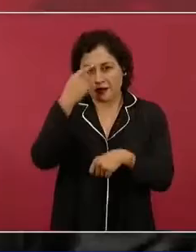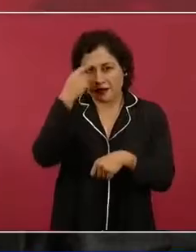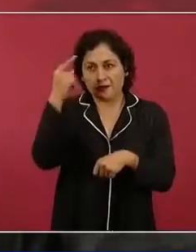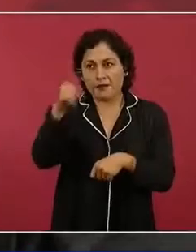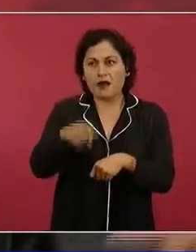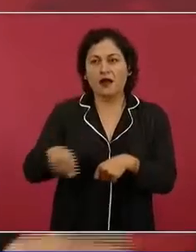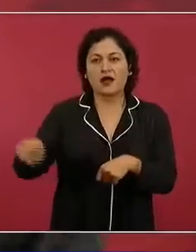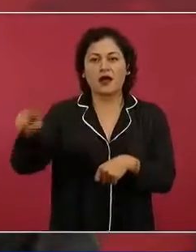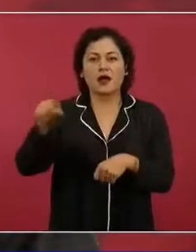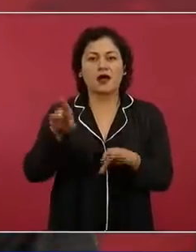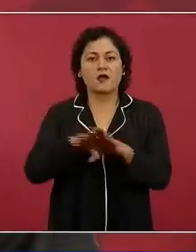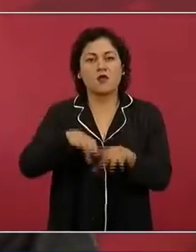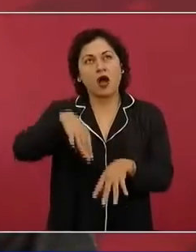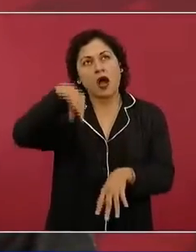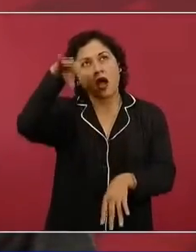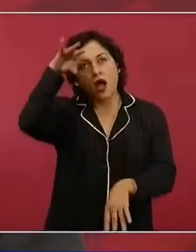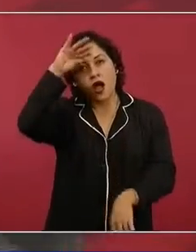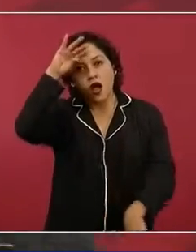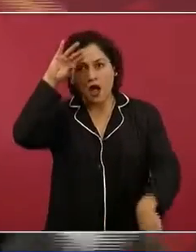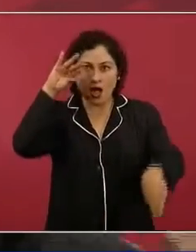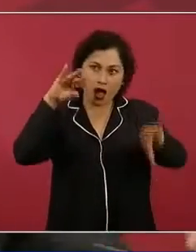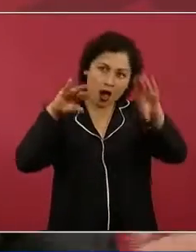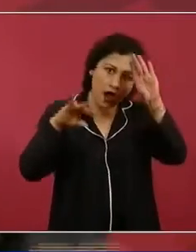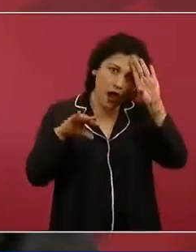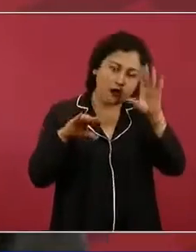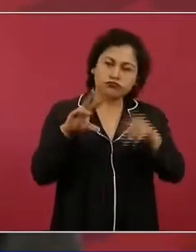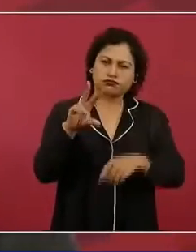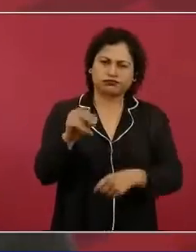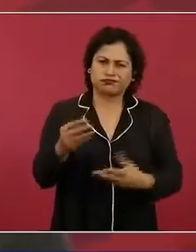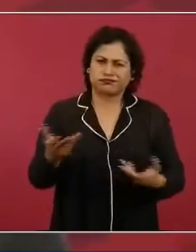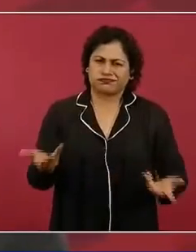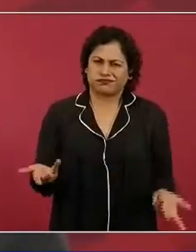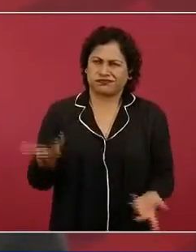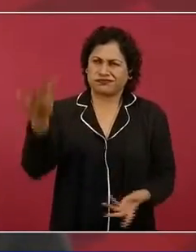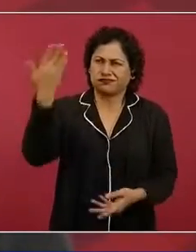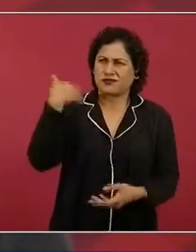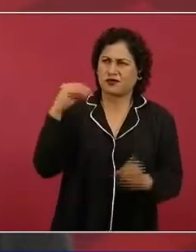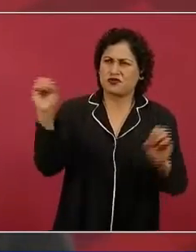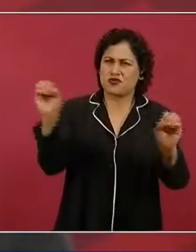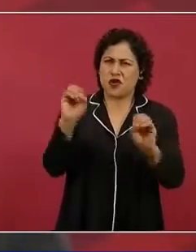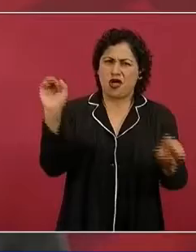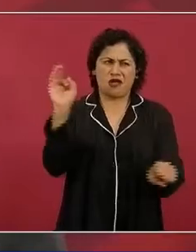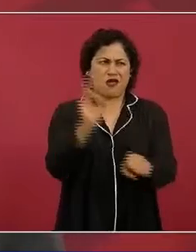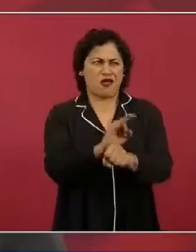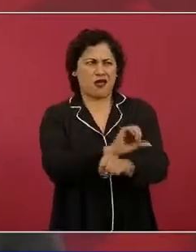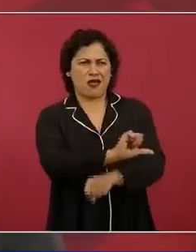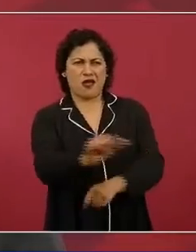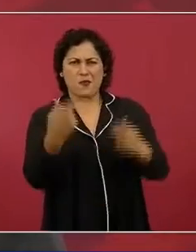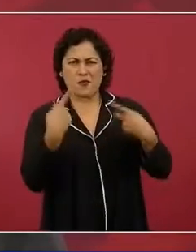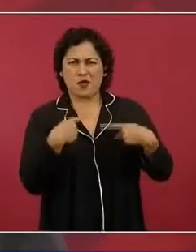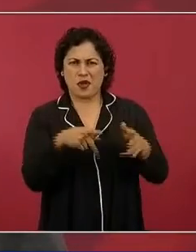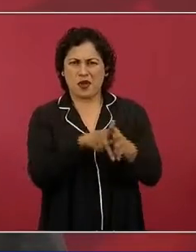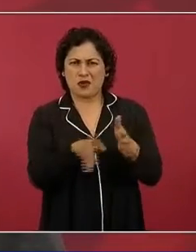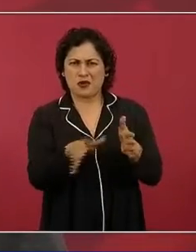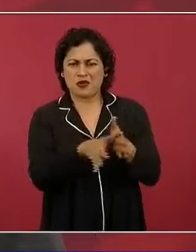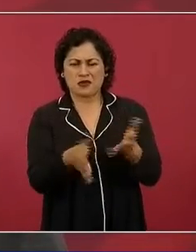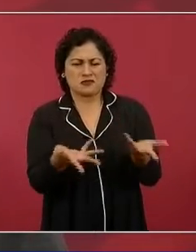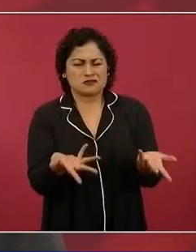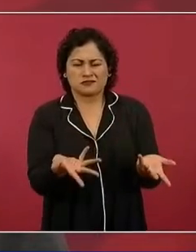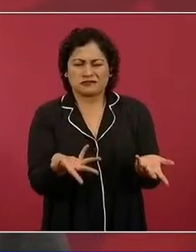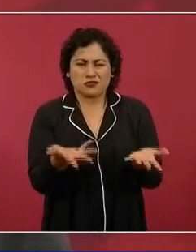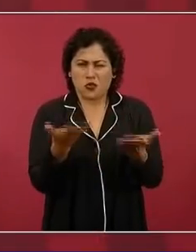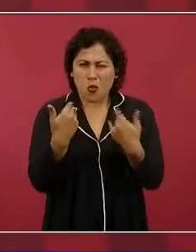no había sistemas de protección a periodistas, no lo crearon.